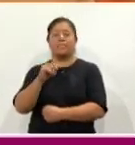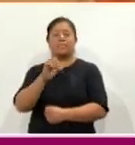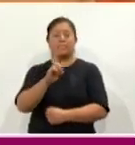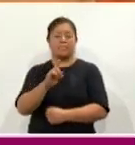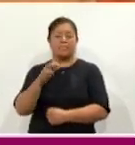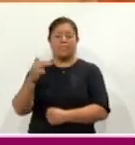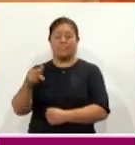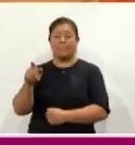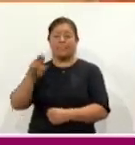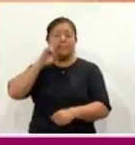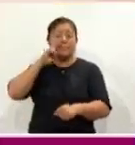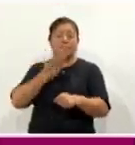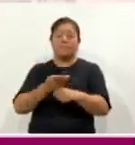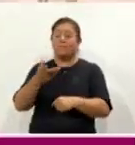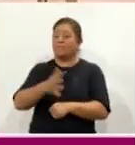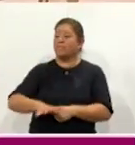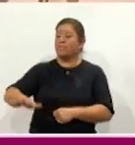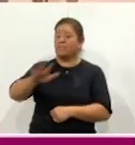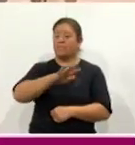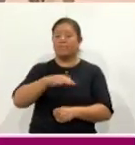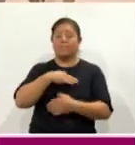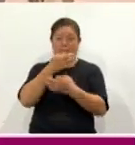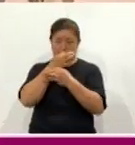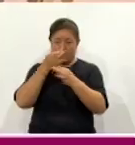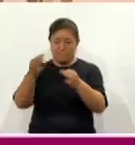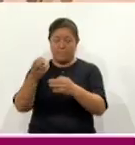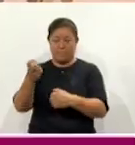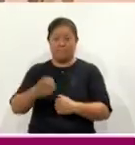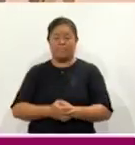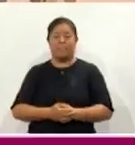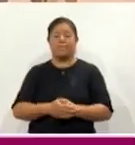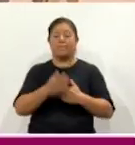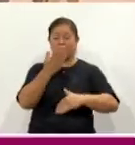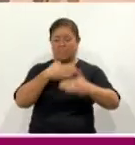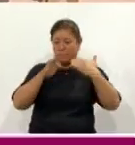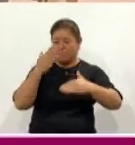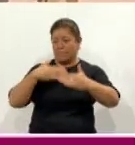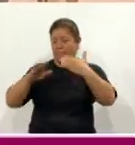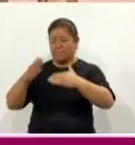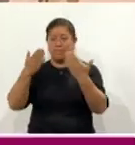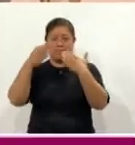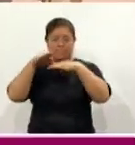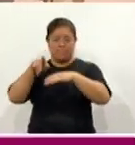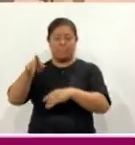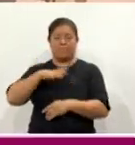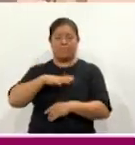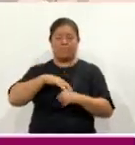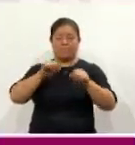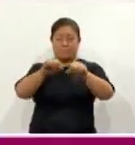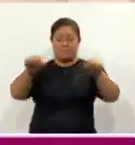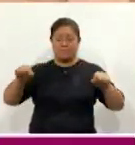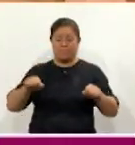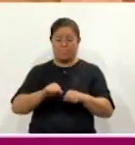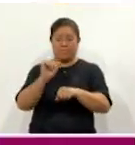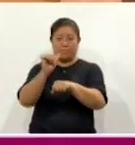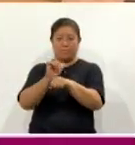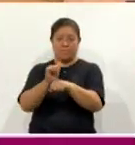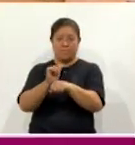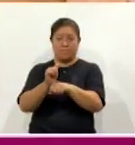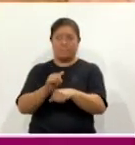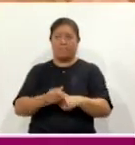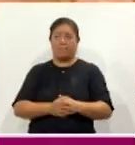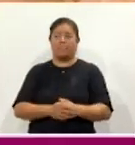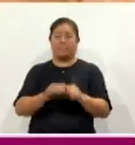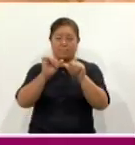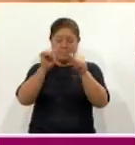encargado del espacio informaron a la mandataria estatal los avances sobre la adecuación y mantenimiento de la Sala de Arte. En